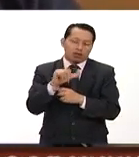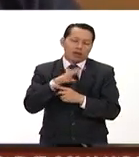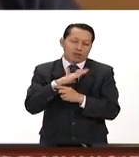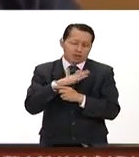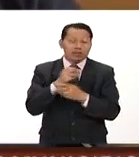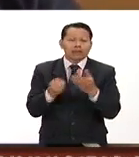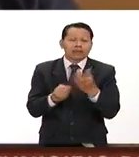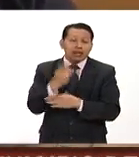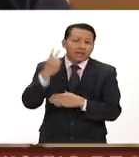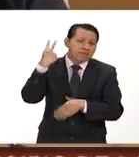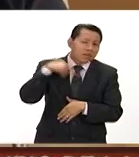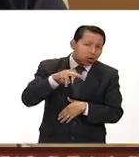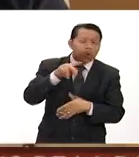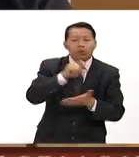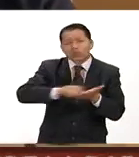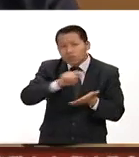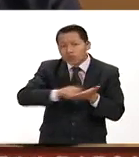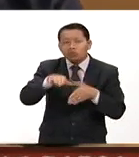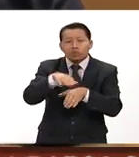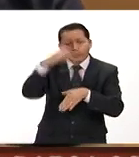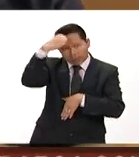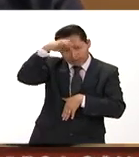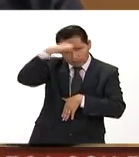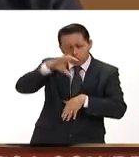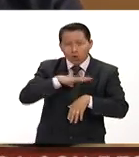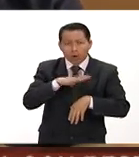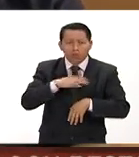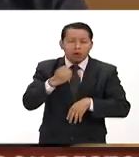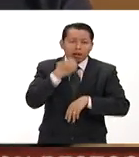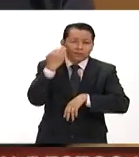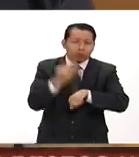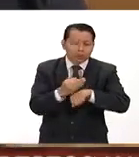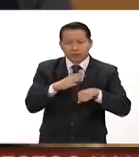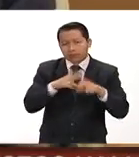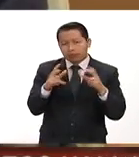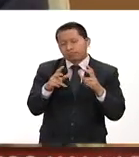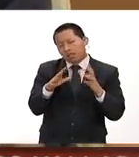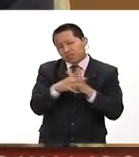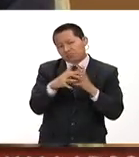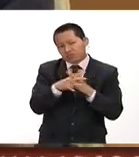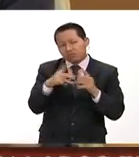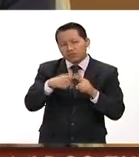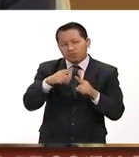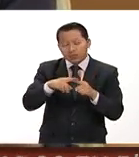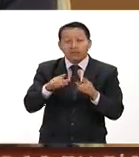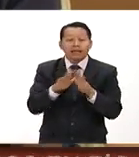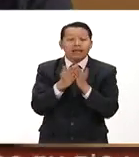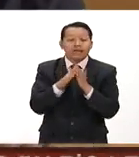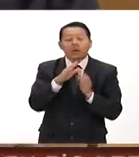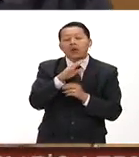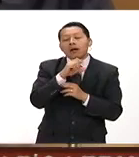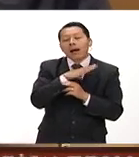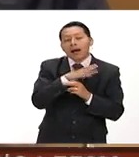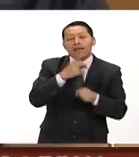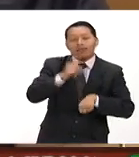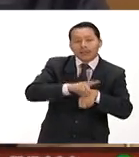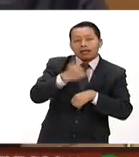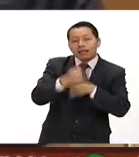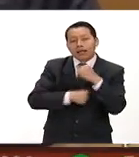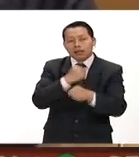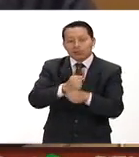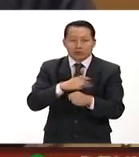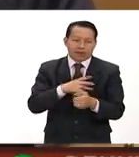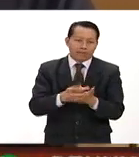y escribir sobre la experiencia del conflicto estudiantil el autor de la novela Los días y los años obtuvo los premios Javier